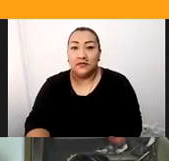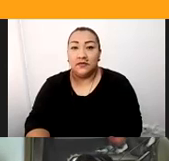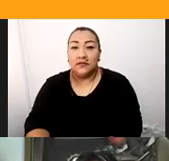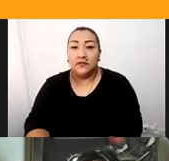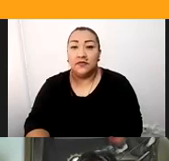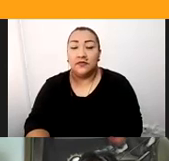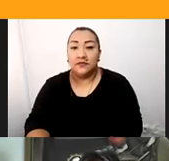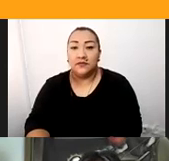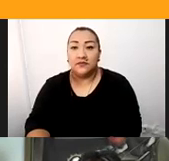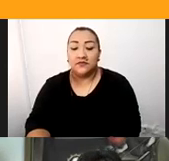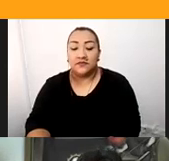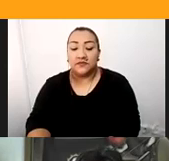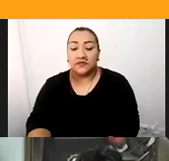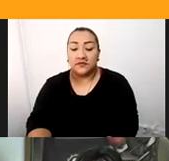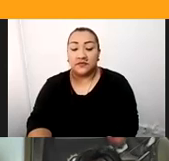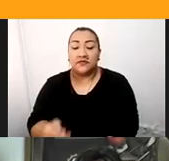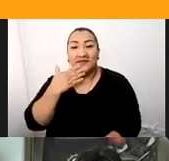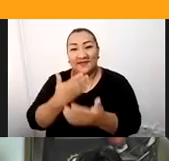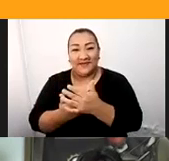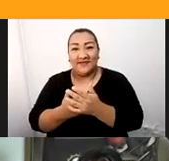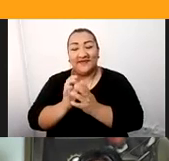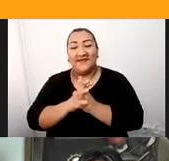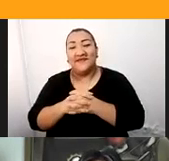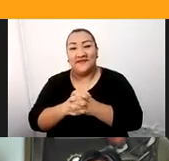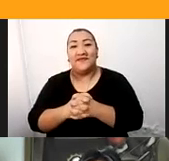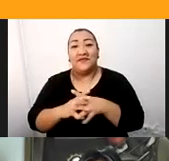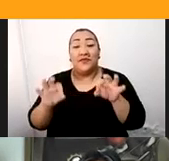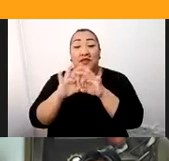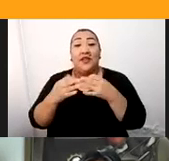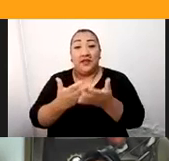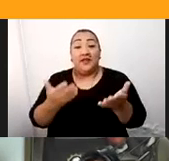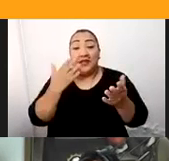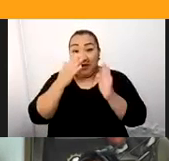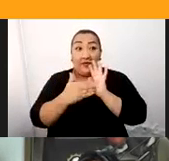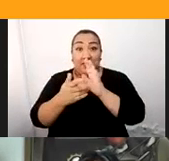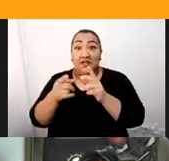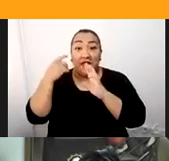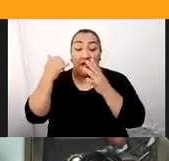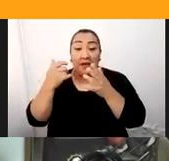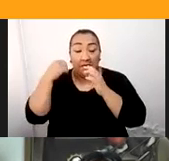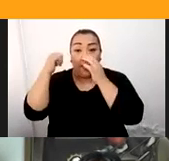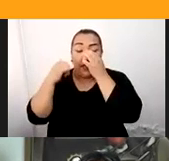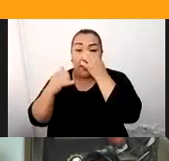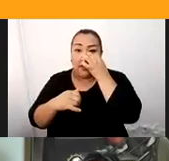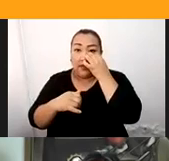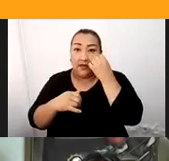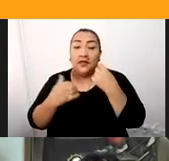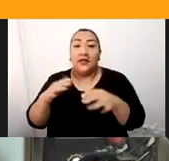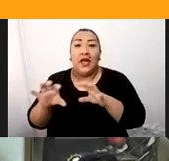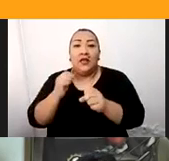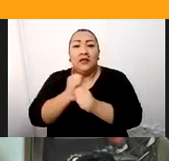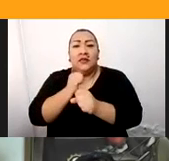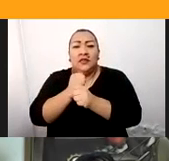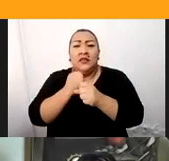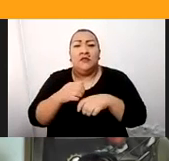Les agradezco por la generosa disponibilidad para ver este video. La verdad que hemos hecho un gran esfuerzo